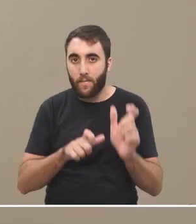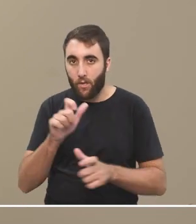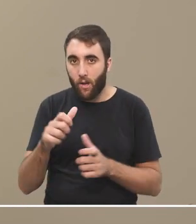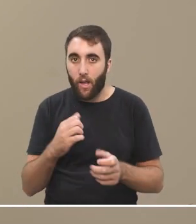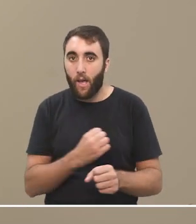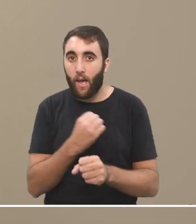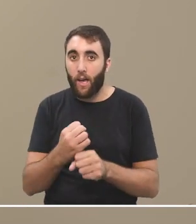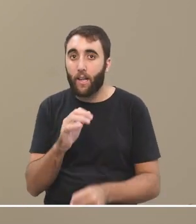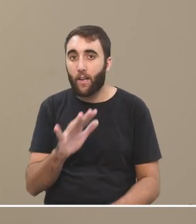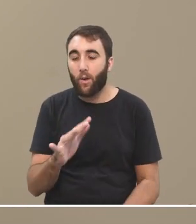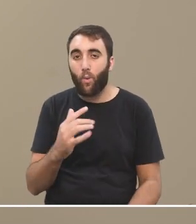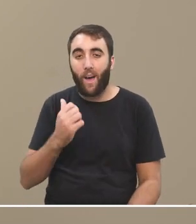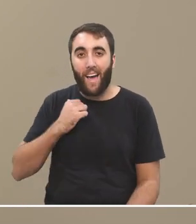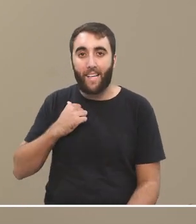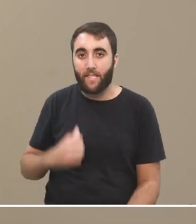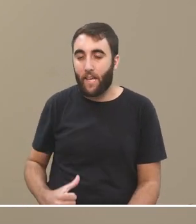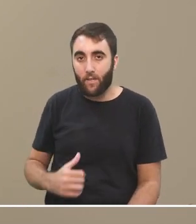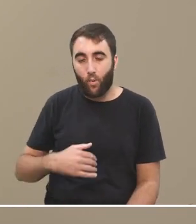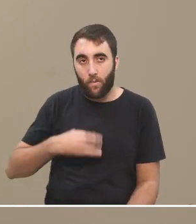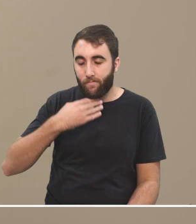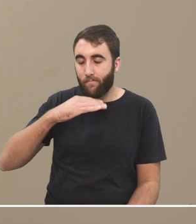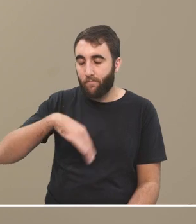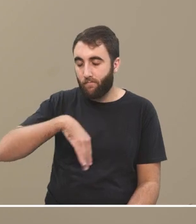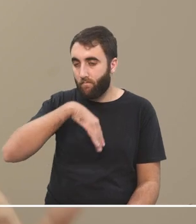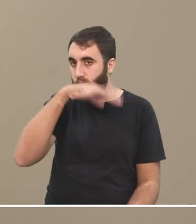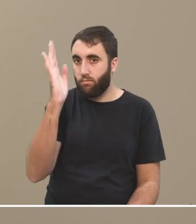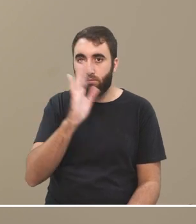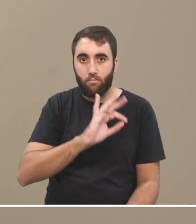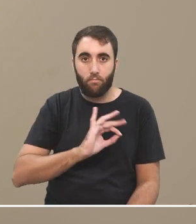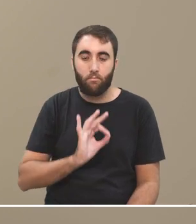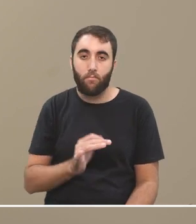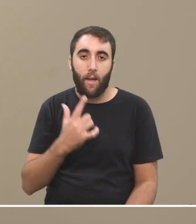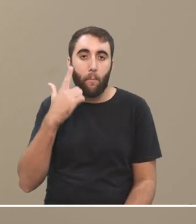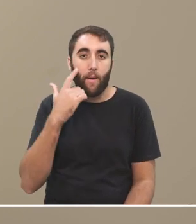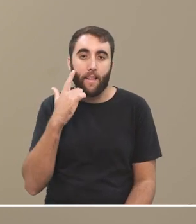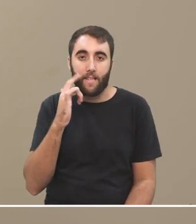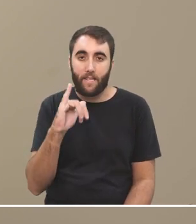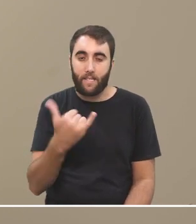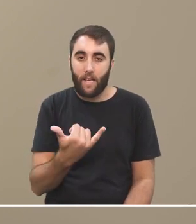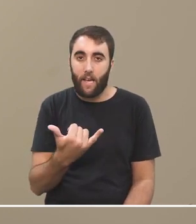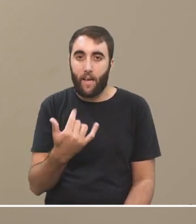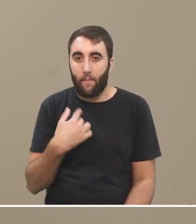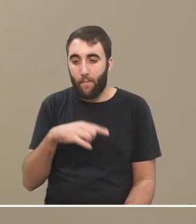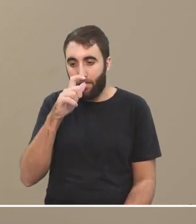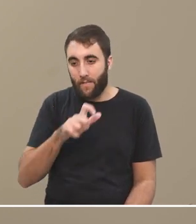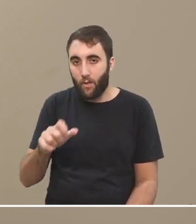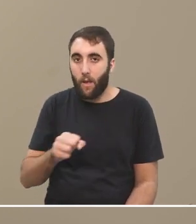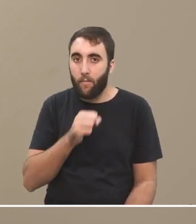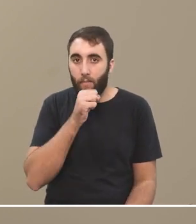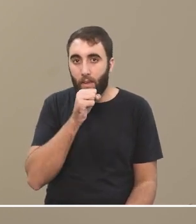y con eso se produce un cansancio, una saturación, entonces hay experiencias que tuvimos, los más viejos,